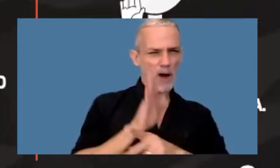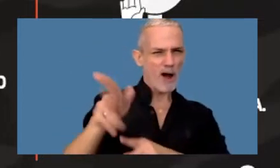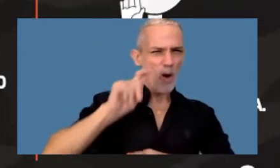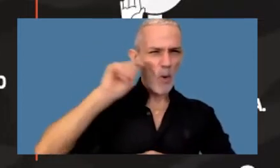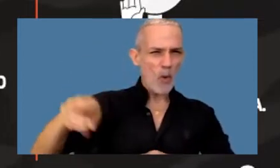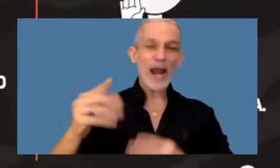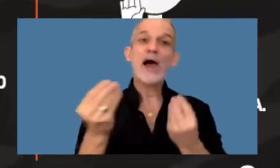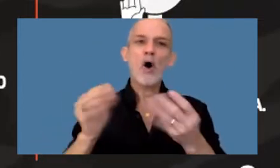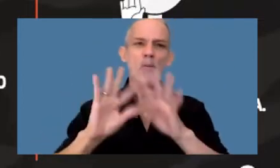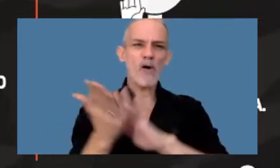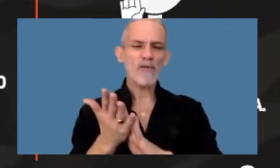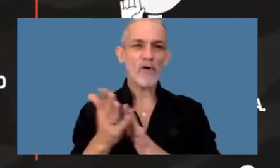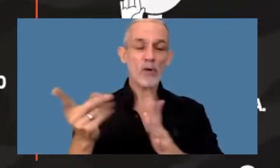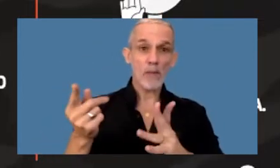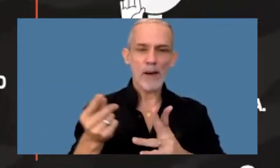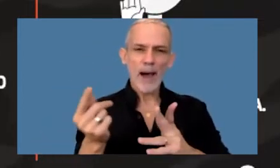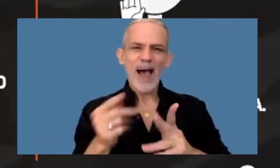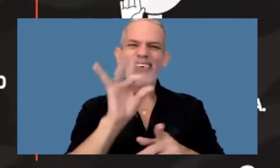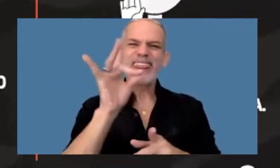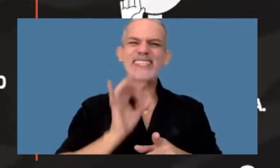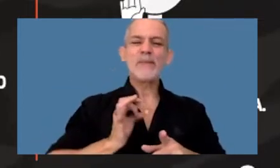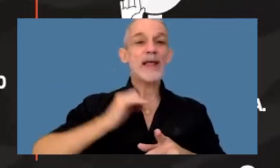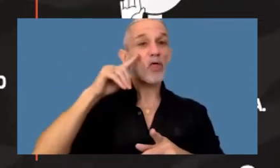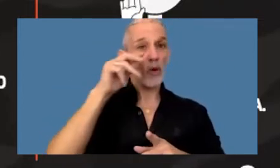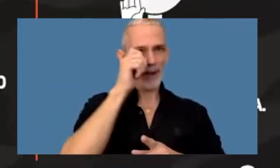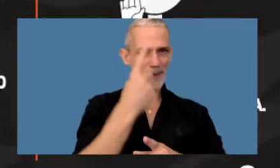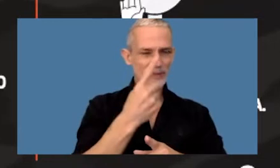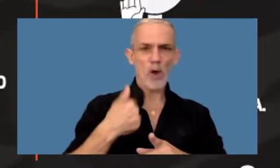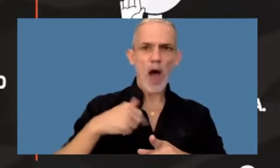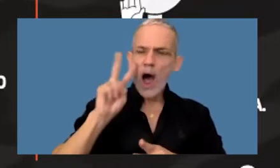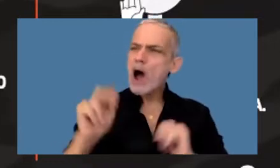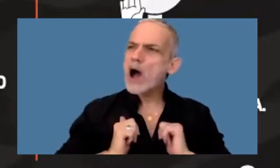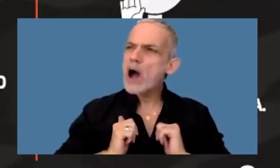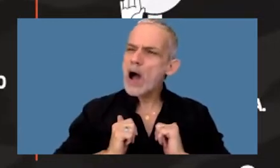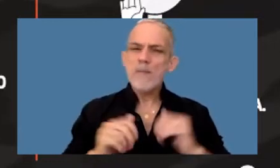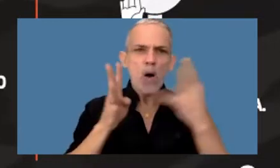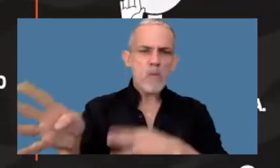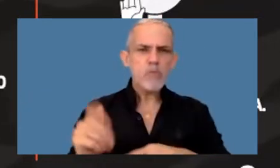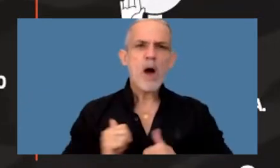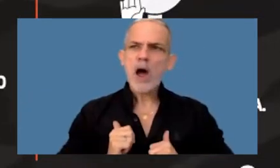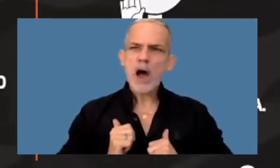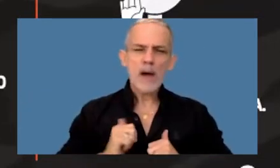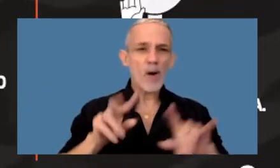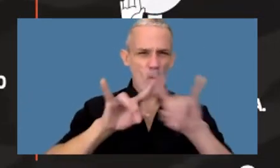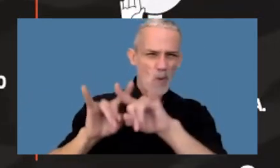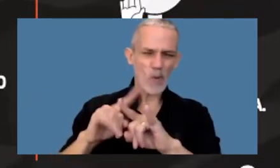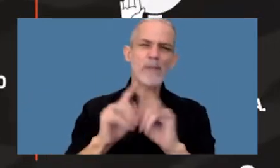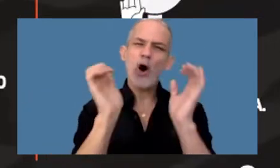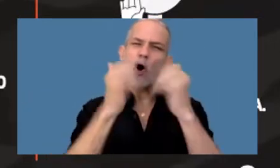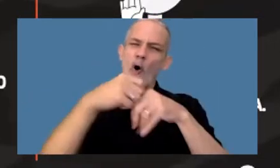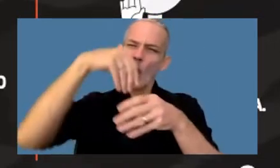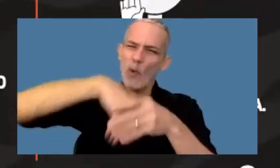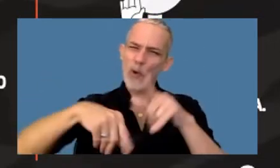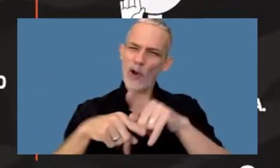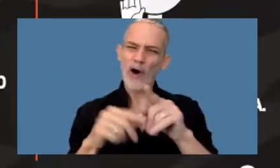Ucrania desplegando ataques desde diciembre del 2021 y nos dimos cuenta cuando en Dark Web ahora vamos a echar un párrafo sobre